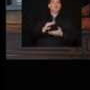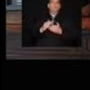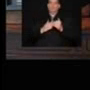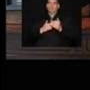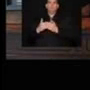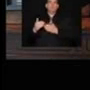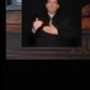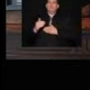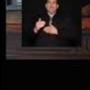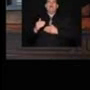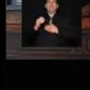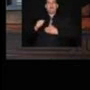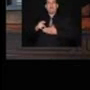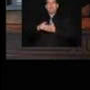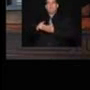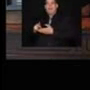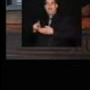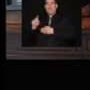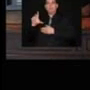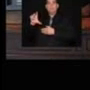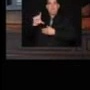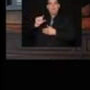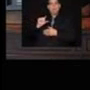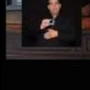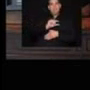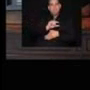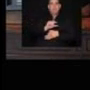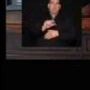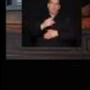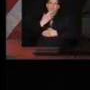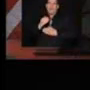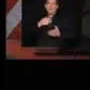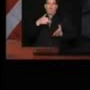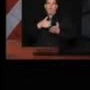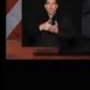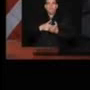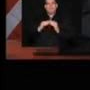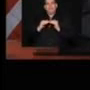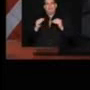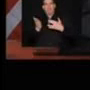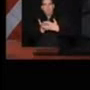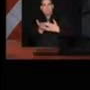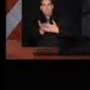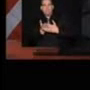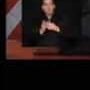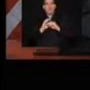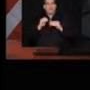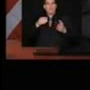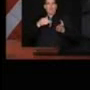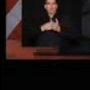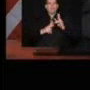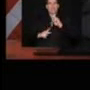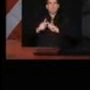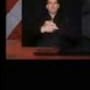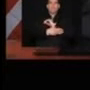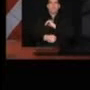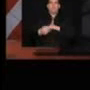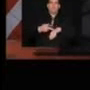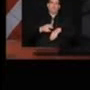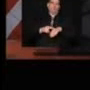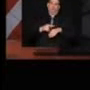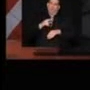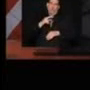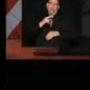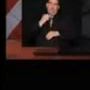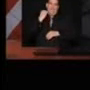que vaya contra la clase media trabajadora o contra la clase pobre puertorriqueña. Es decir, esta vez el gobierno no fue contra la gente